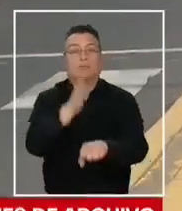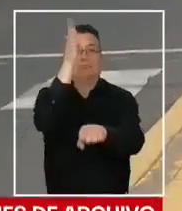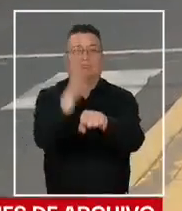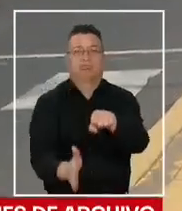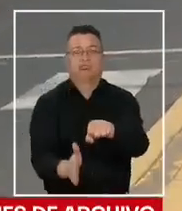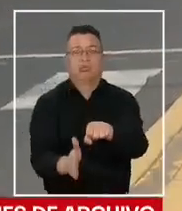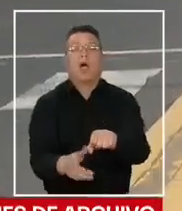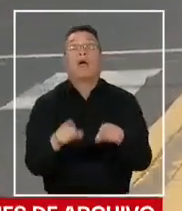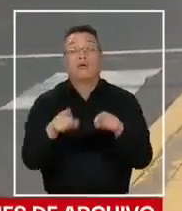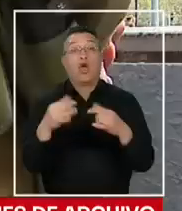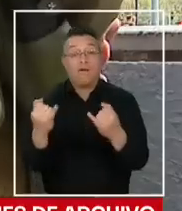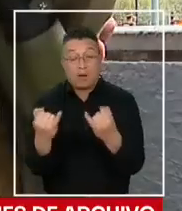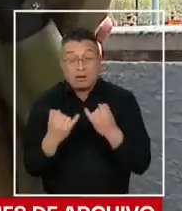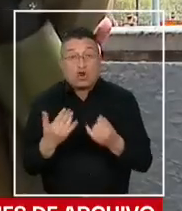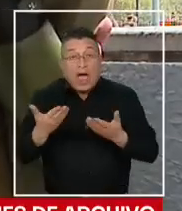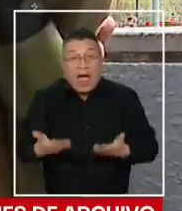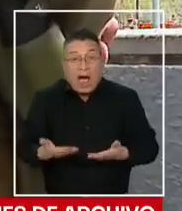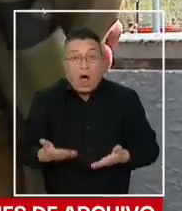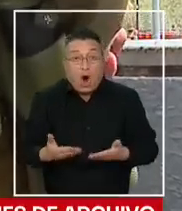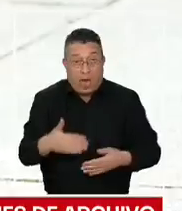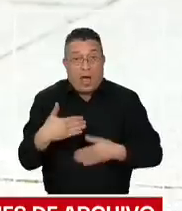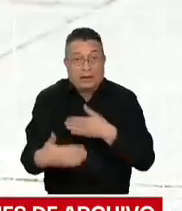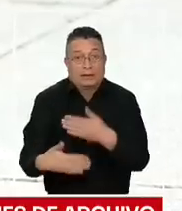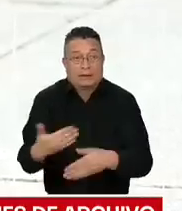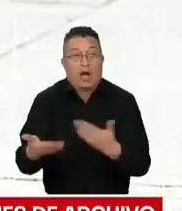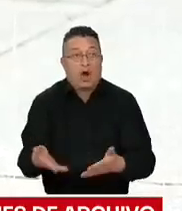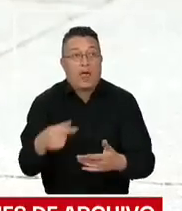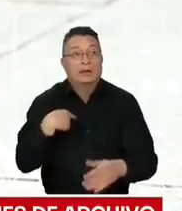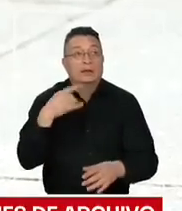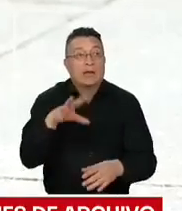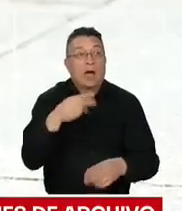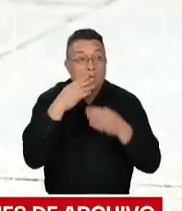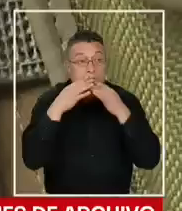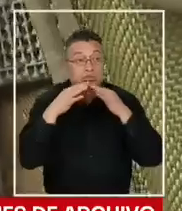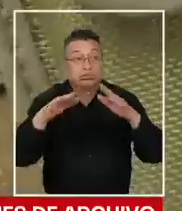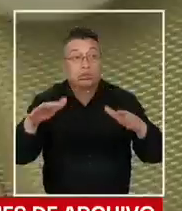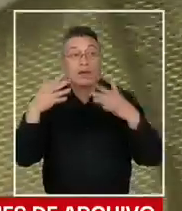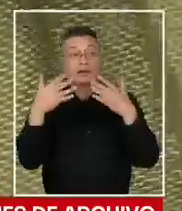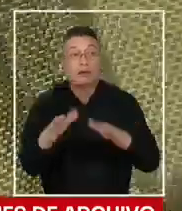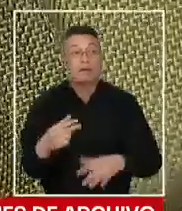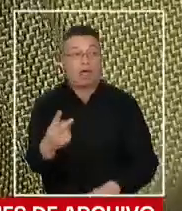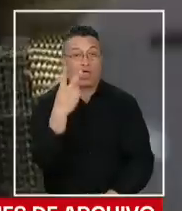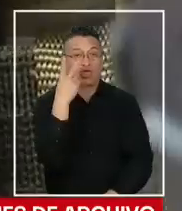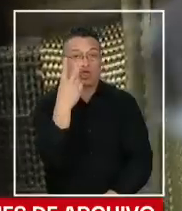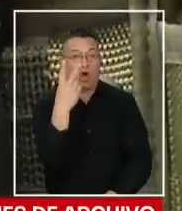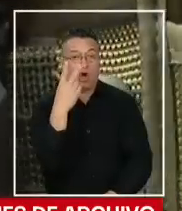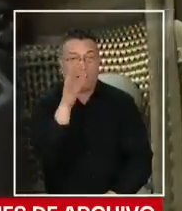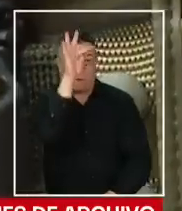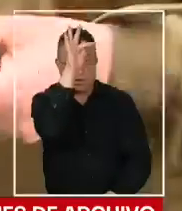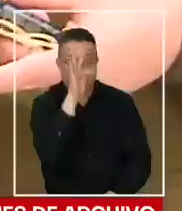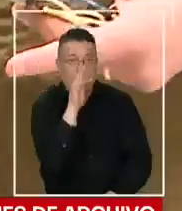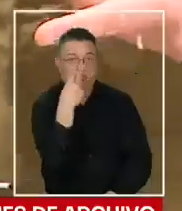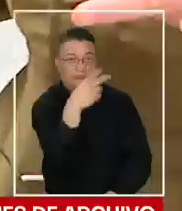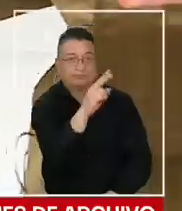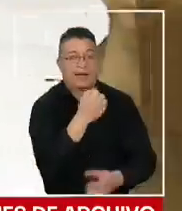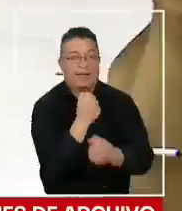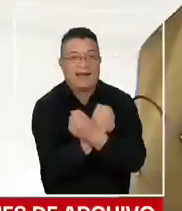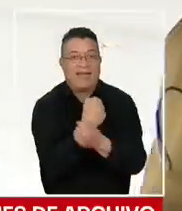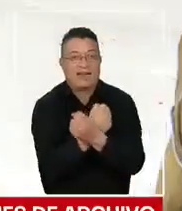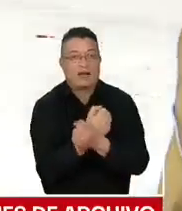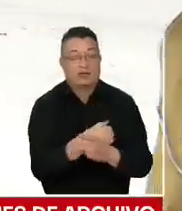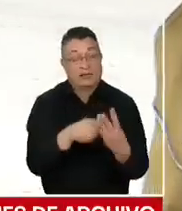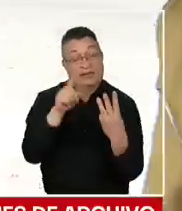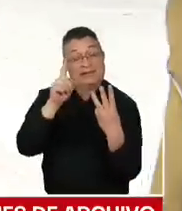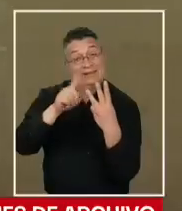Todo esto es una información completamente en desarrollo. Lo que se sabe hasta el minuto, Connie y Iván, es que son dos los funcionarios de carabineros detenidos y que la